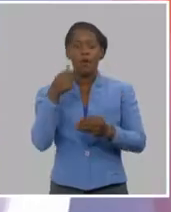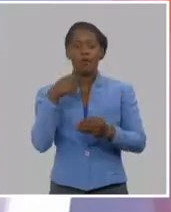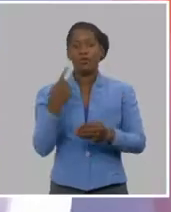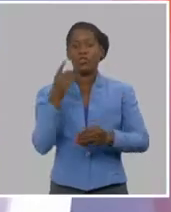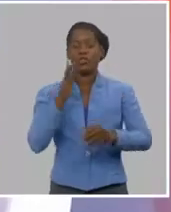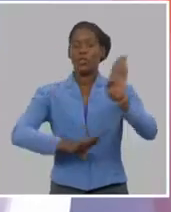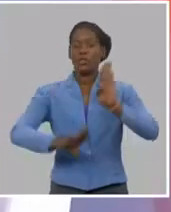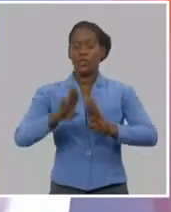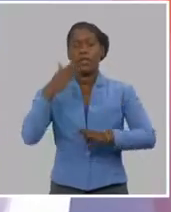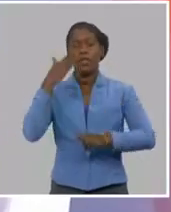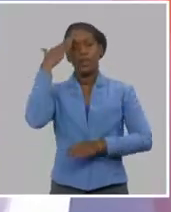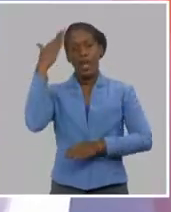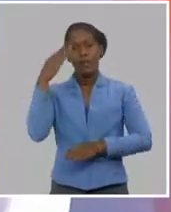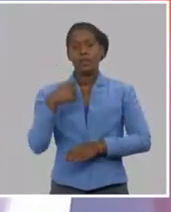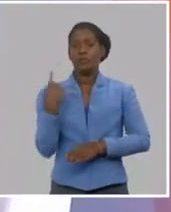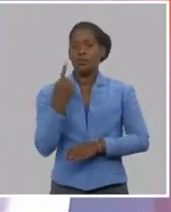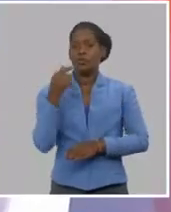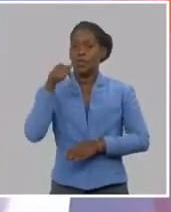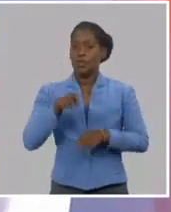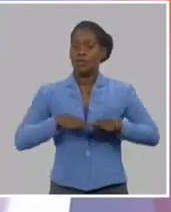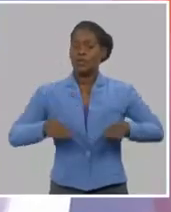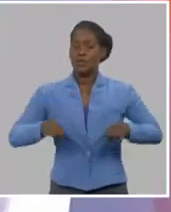por acompañarnos esta noche en la Mesa Redonda, y continúe junto a nosotros.